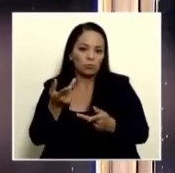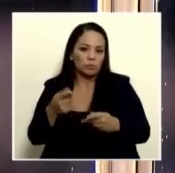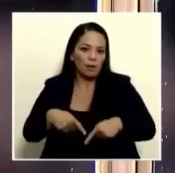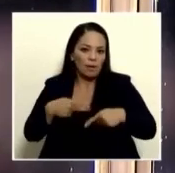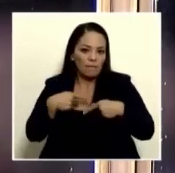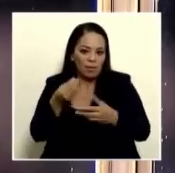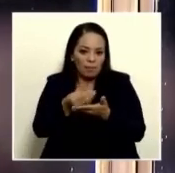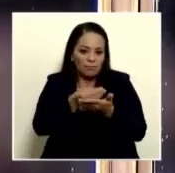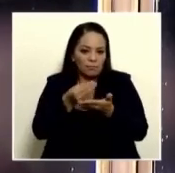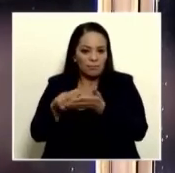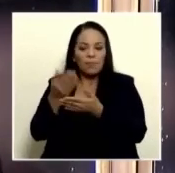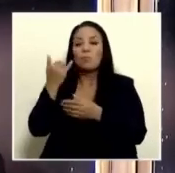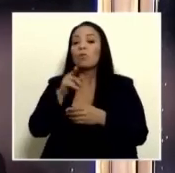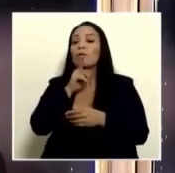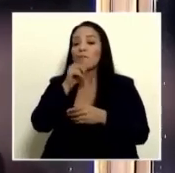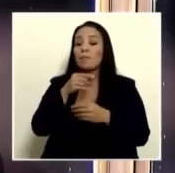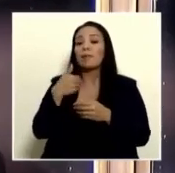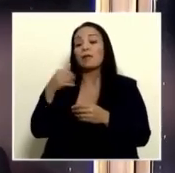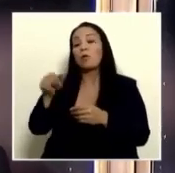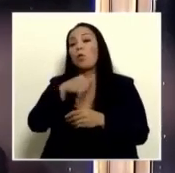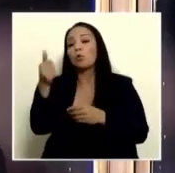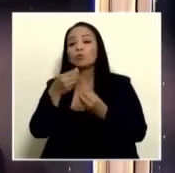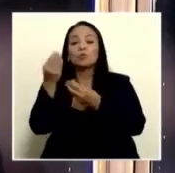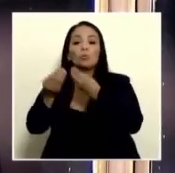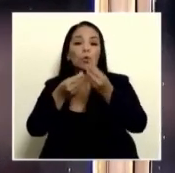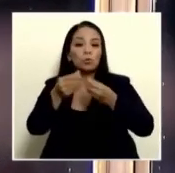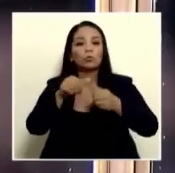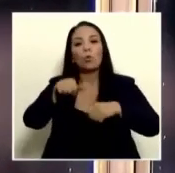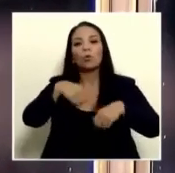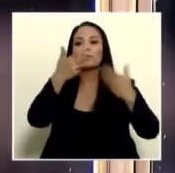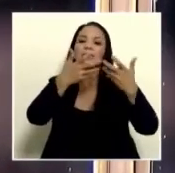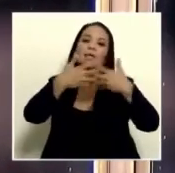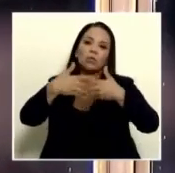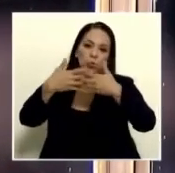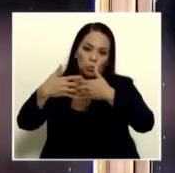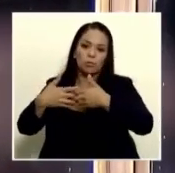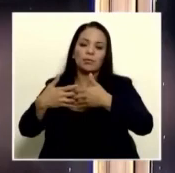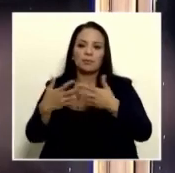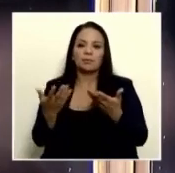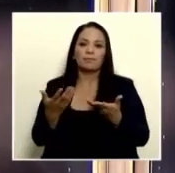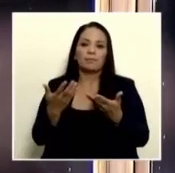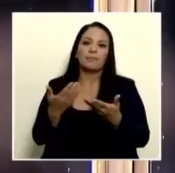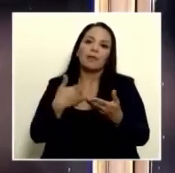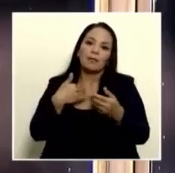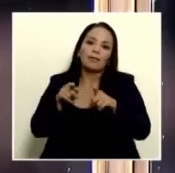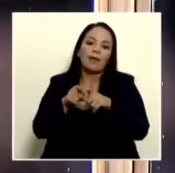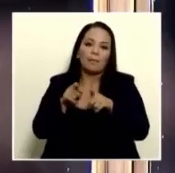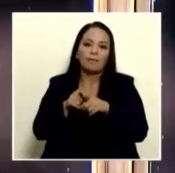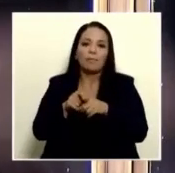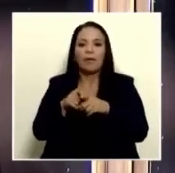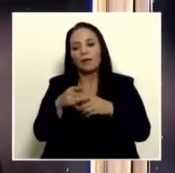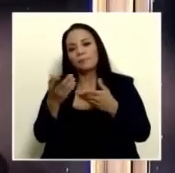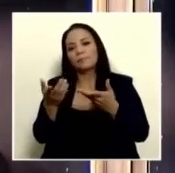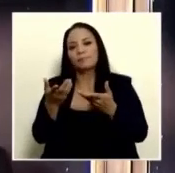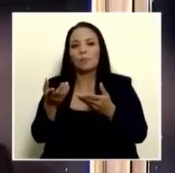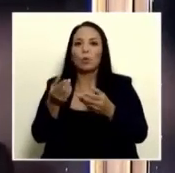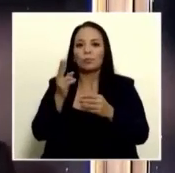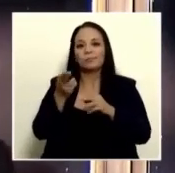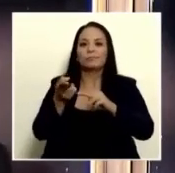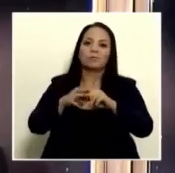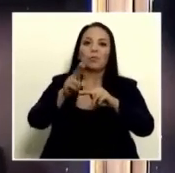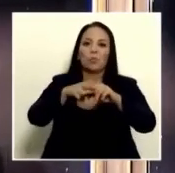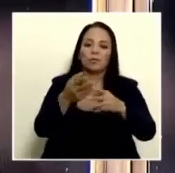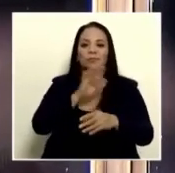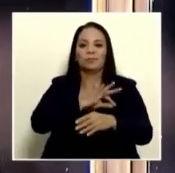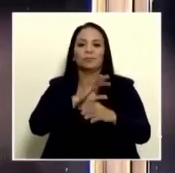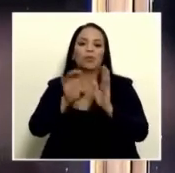específicamente porque hay otros productos y otras industrias que tienen digamos algún tratamiento arancelario favorecedor ejemplo